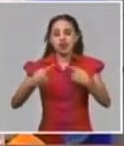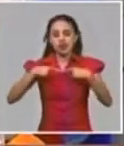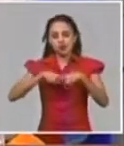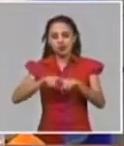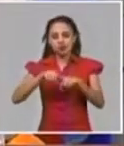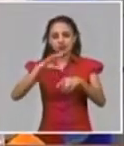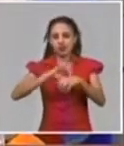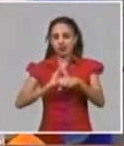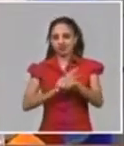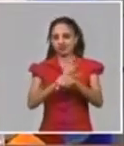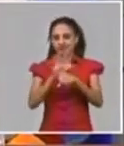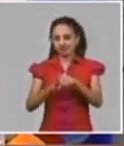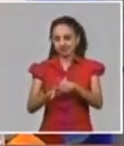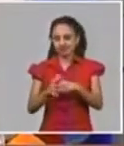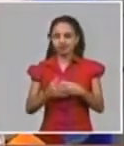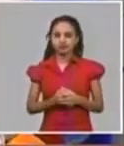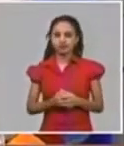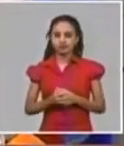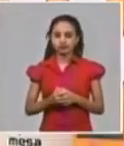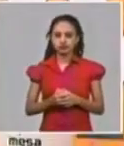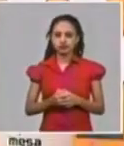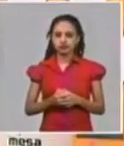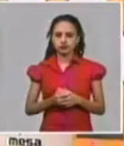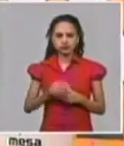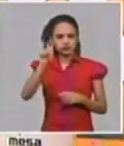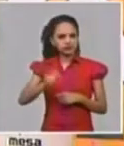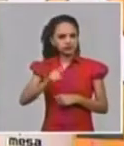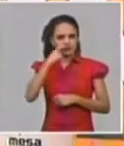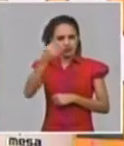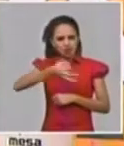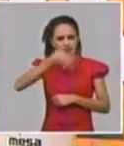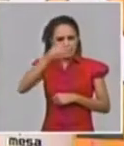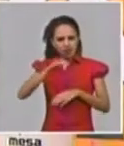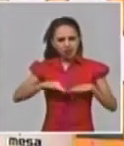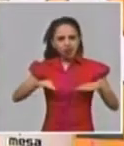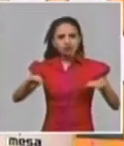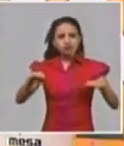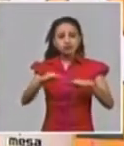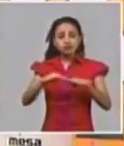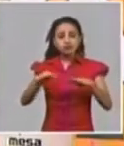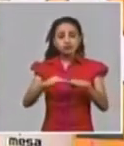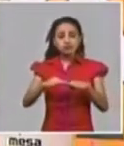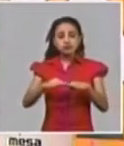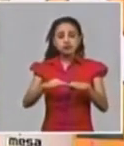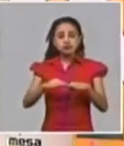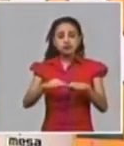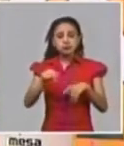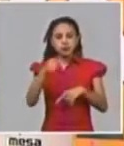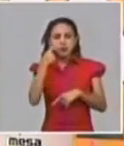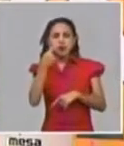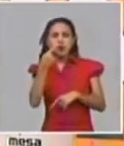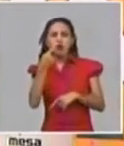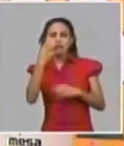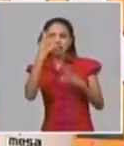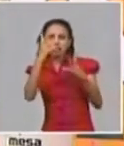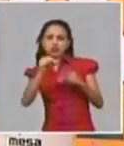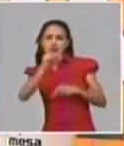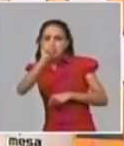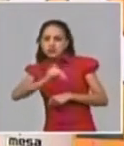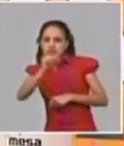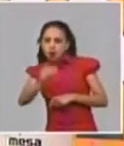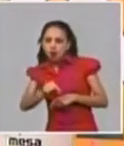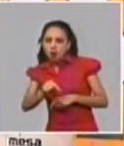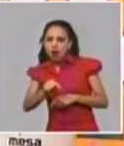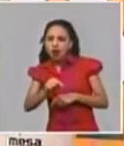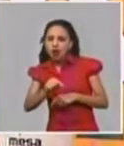complicaciones de esta edad decía Juan Carlos Alfonso acá en una mesa que hablamos sobre demografía que en el censo y lo que se va actualizando